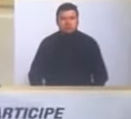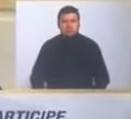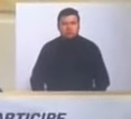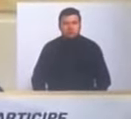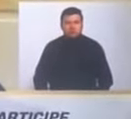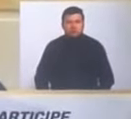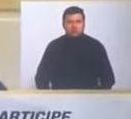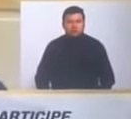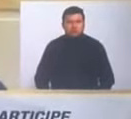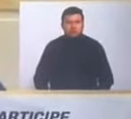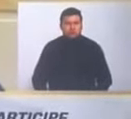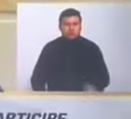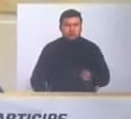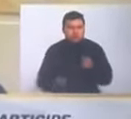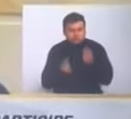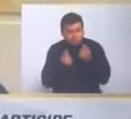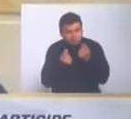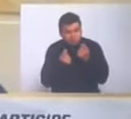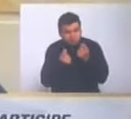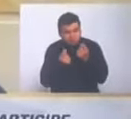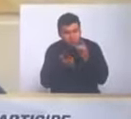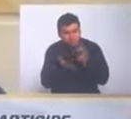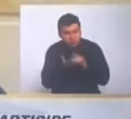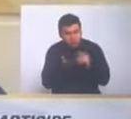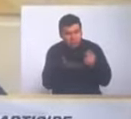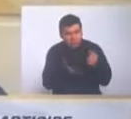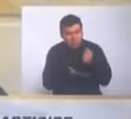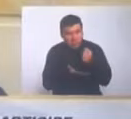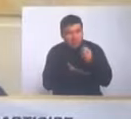porque esto es con recursos esto es con caja.